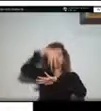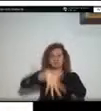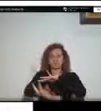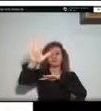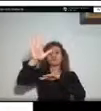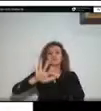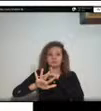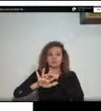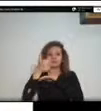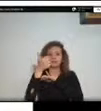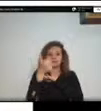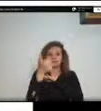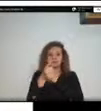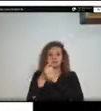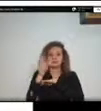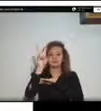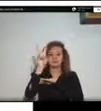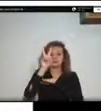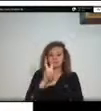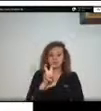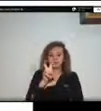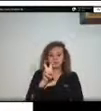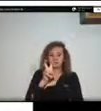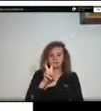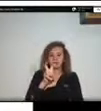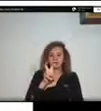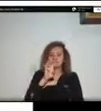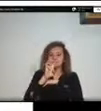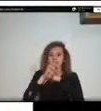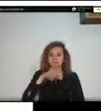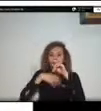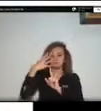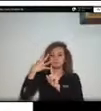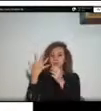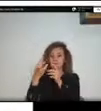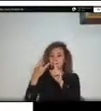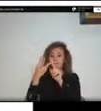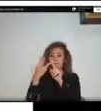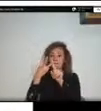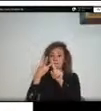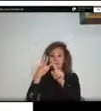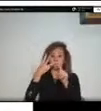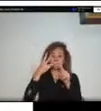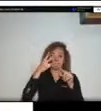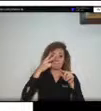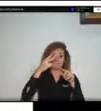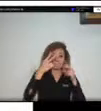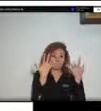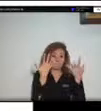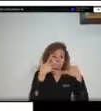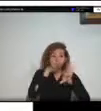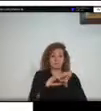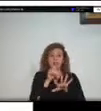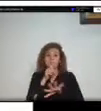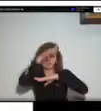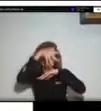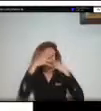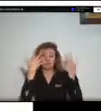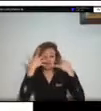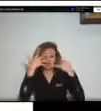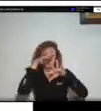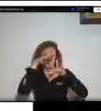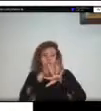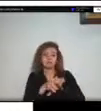el índice de amplitud intercuartil fue el que se tuvo en cuenta para más adelante el